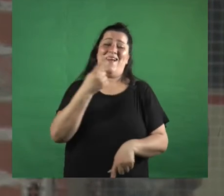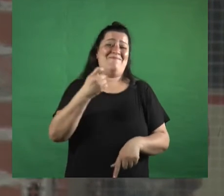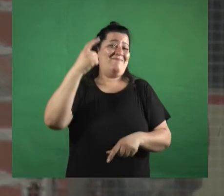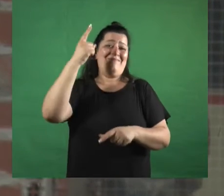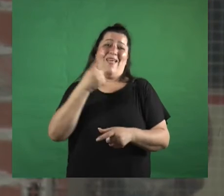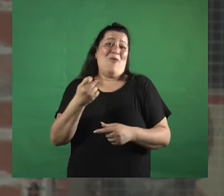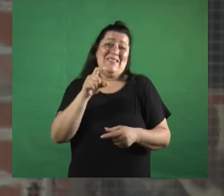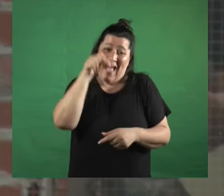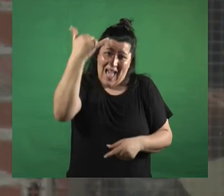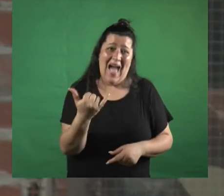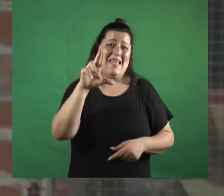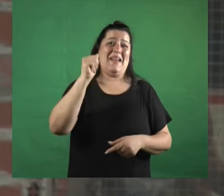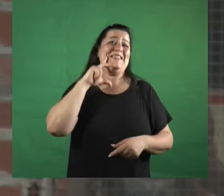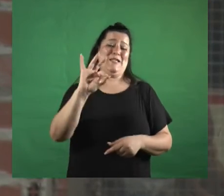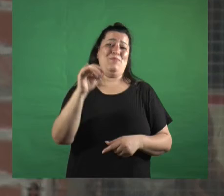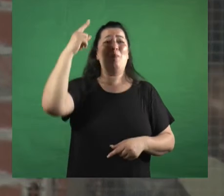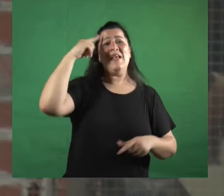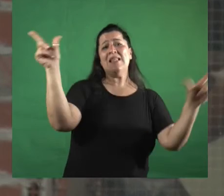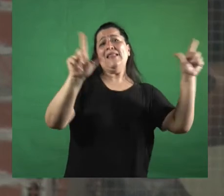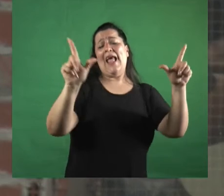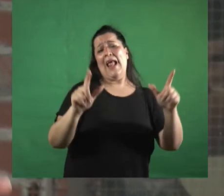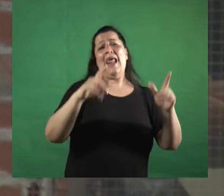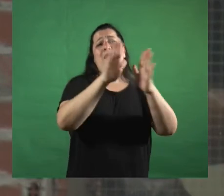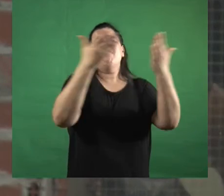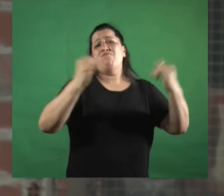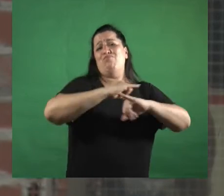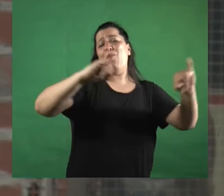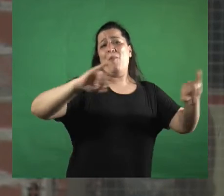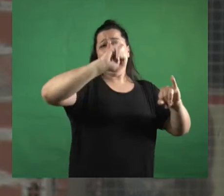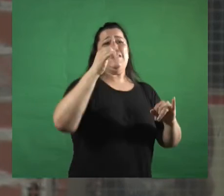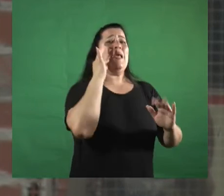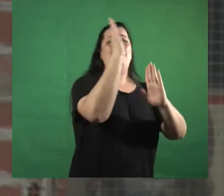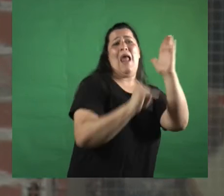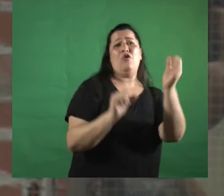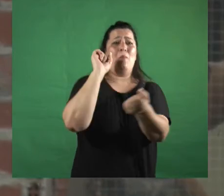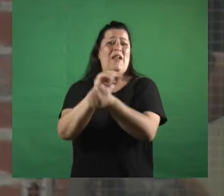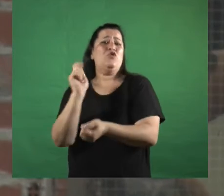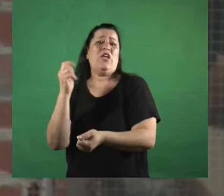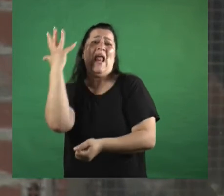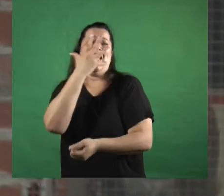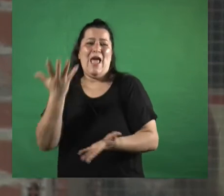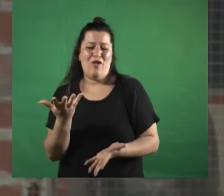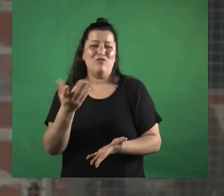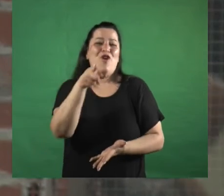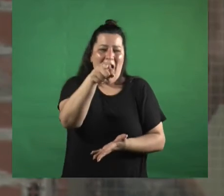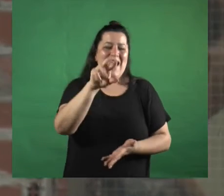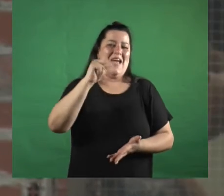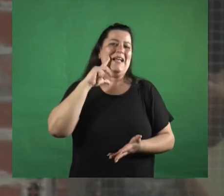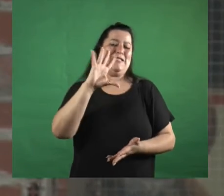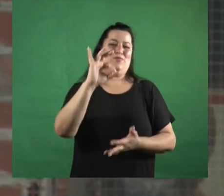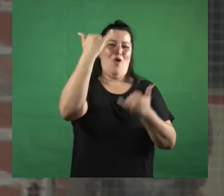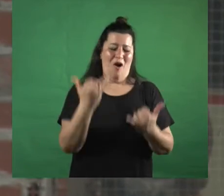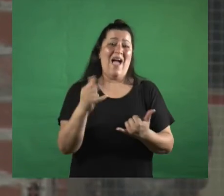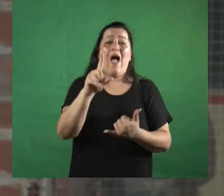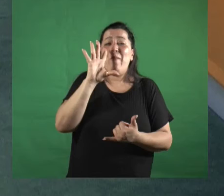racismo entonces insisto eso es lo que pone en tensión el núcleo duro del poder porque el poder